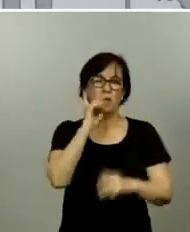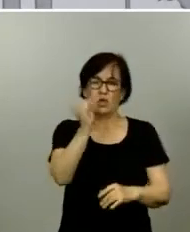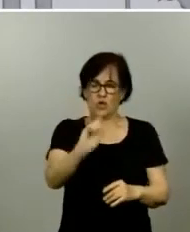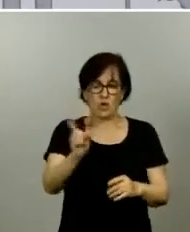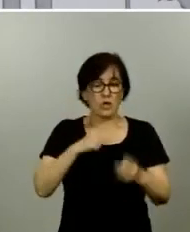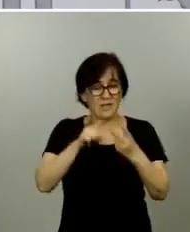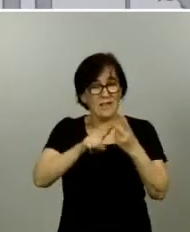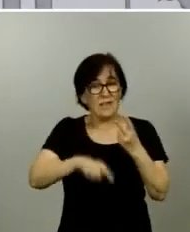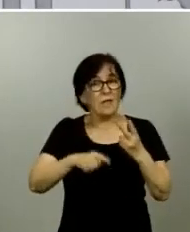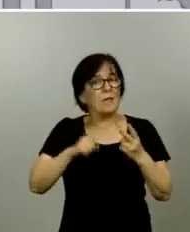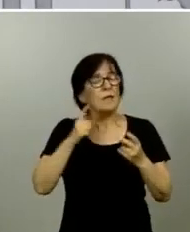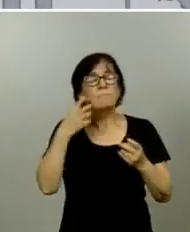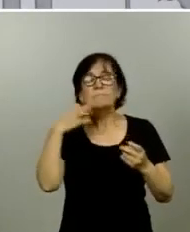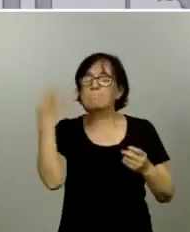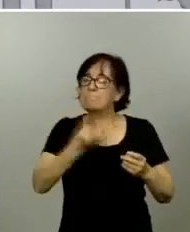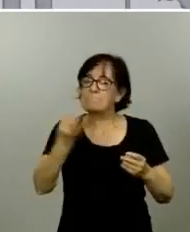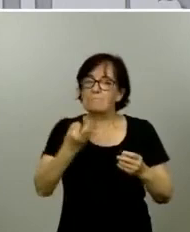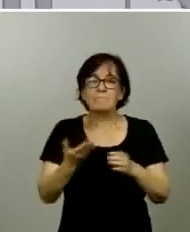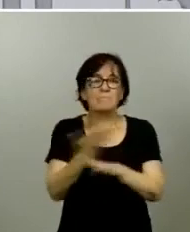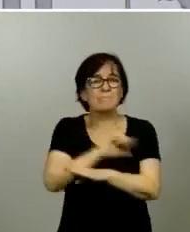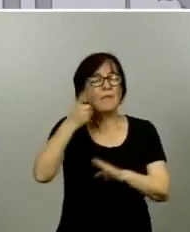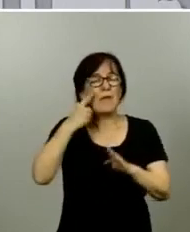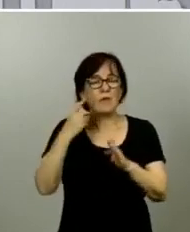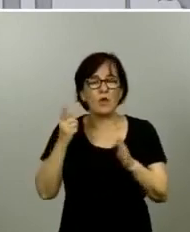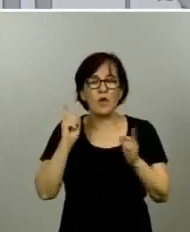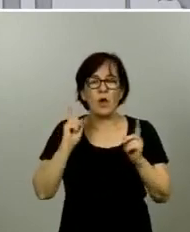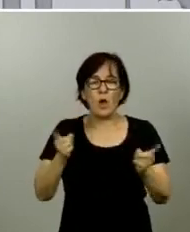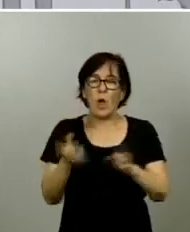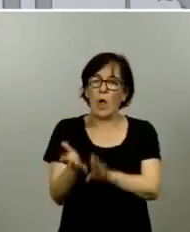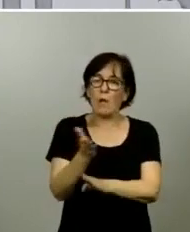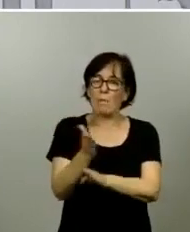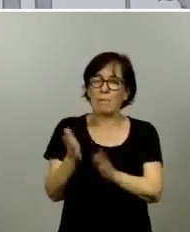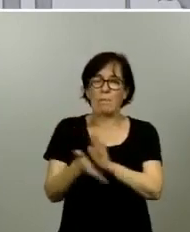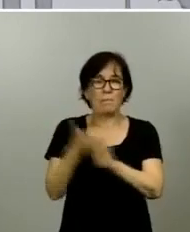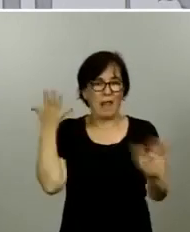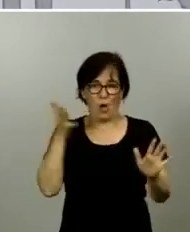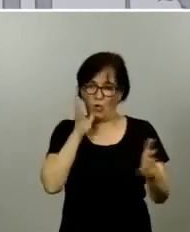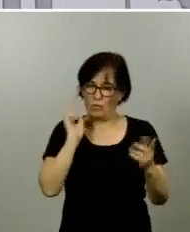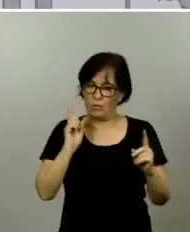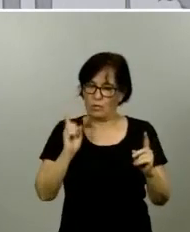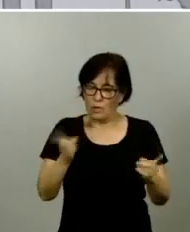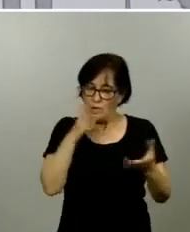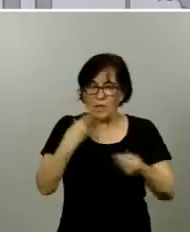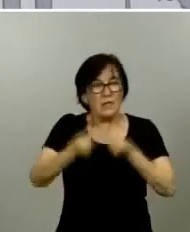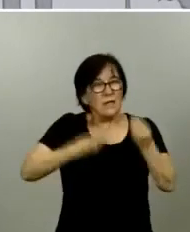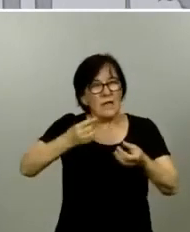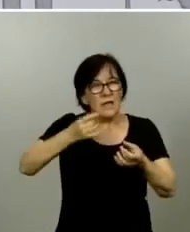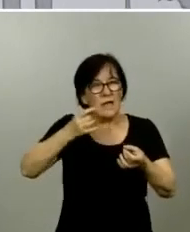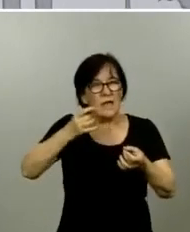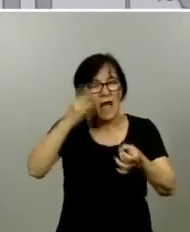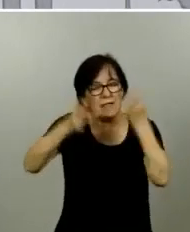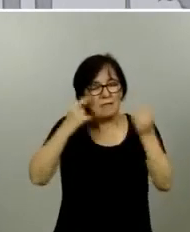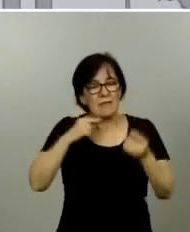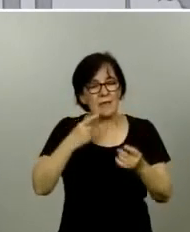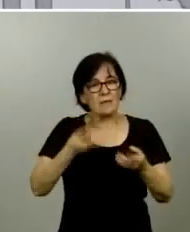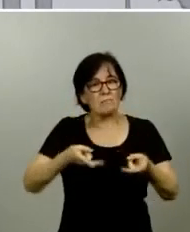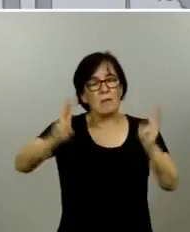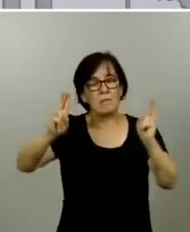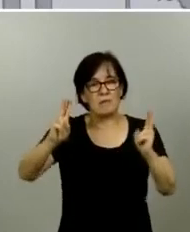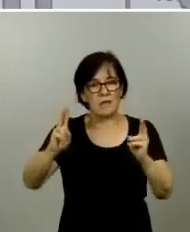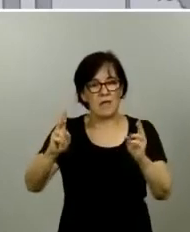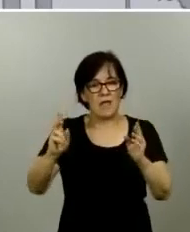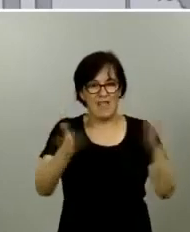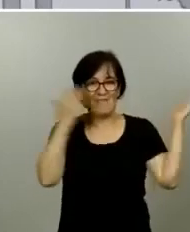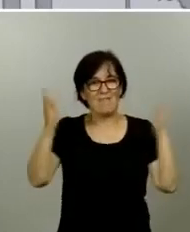precoz y la importancia de tener comportamientos muy ajustados a las recomendaciones y a aquellas actividades permitidas en cada fase. Y yo quiero poner también en valor